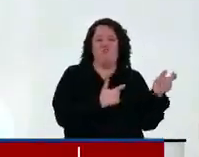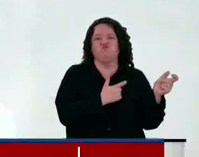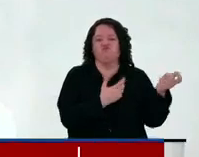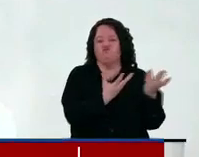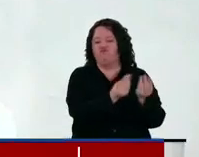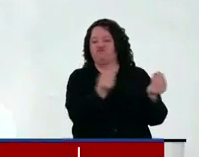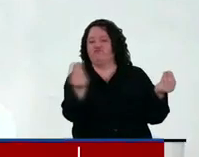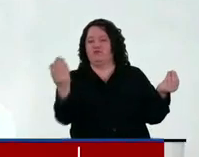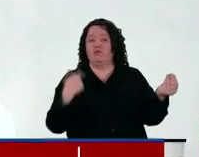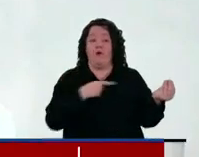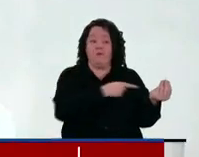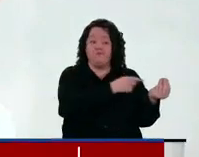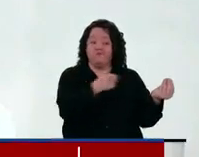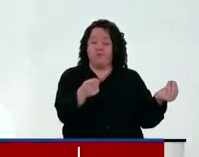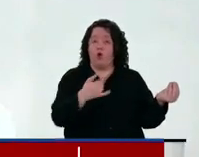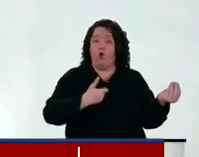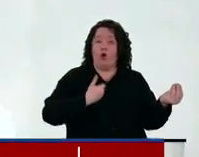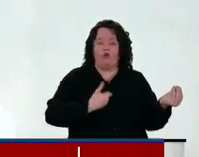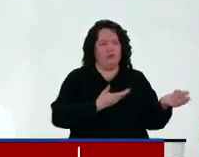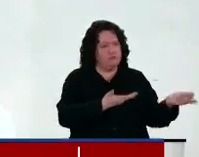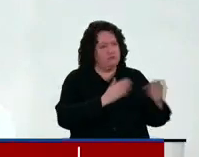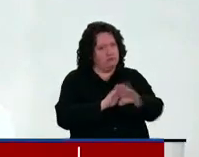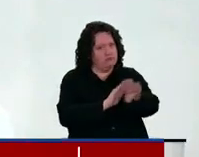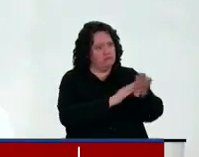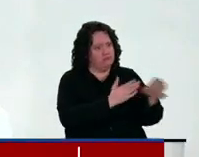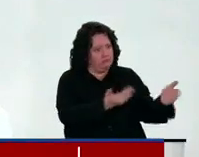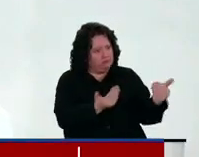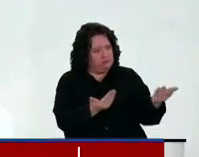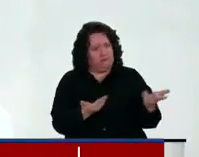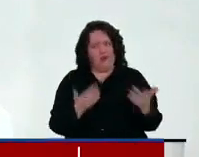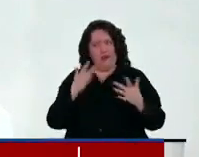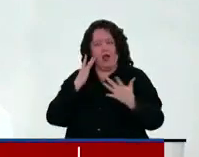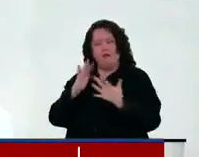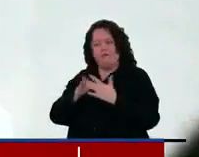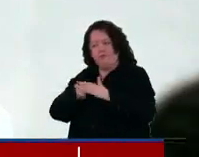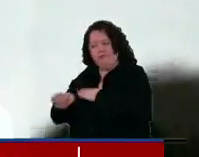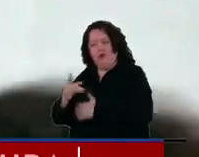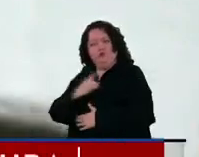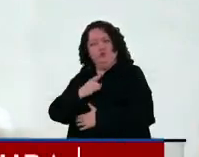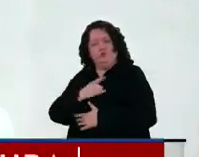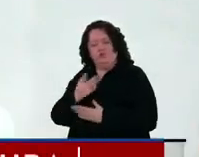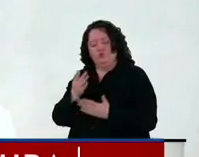Jalisco, los invitamos a que vengan a estudiar.